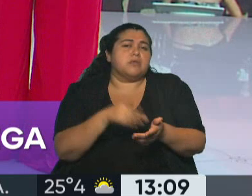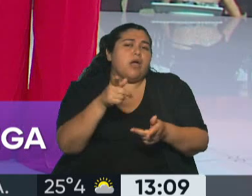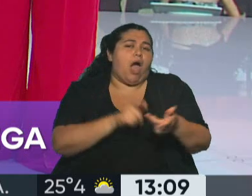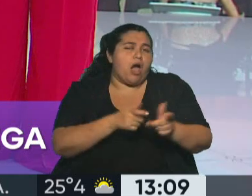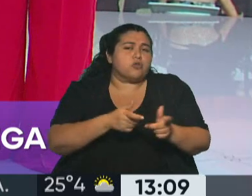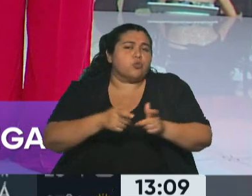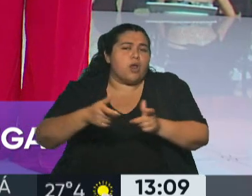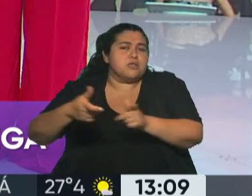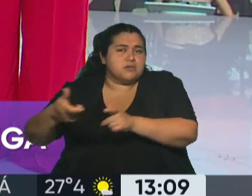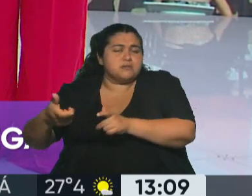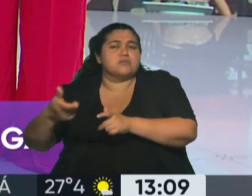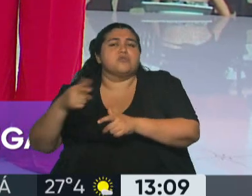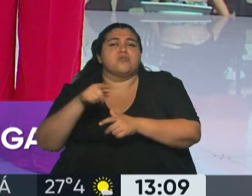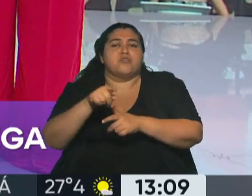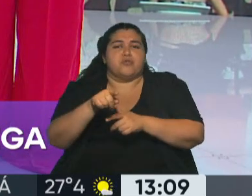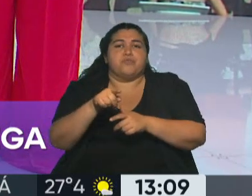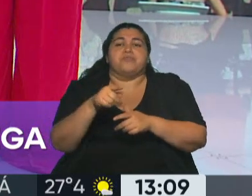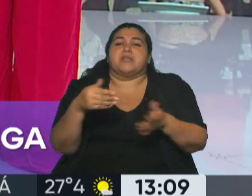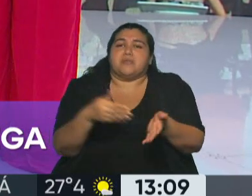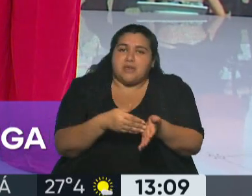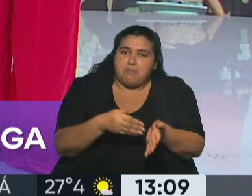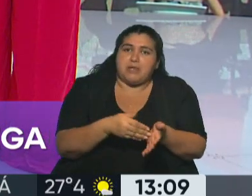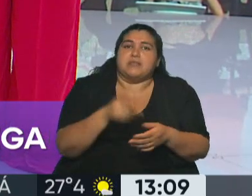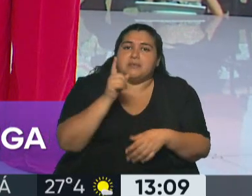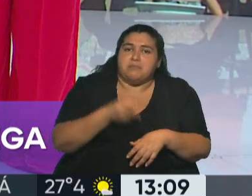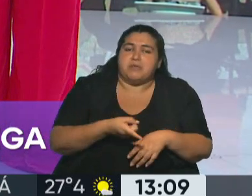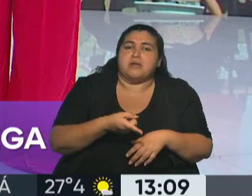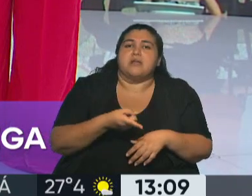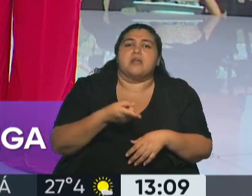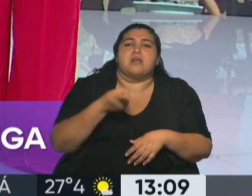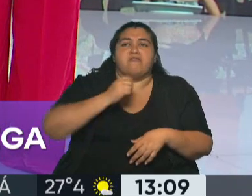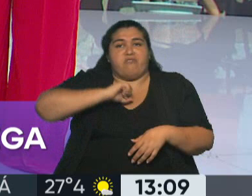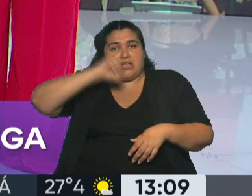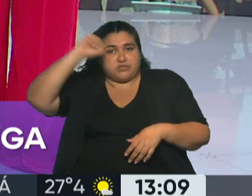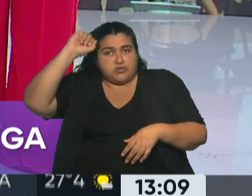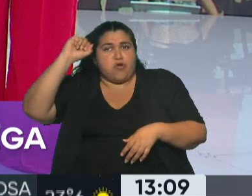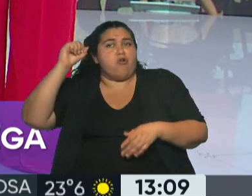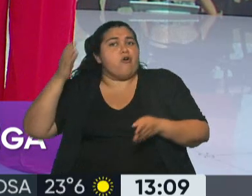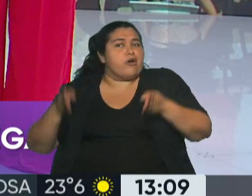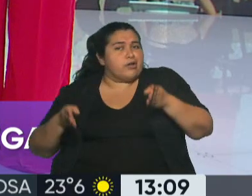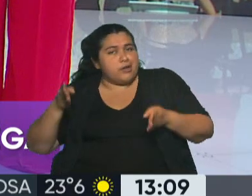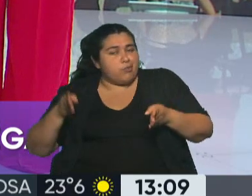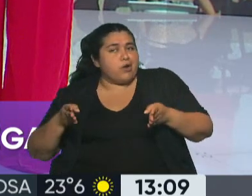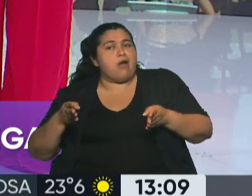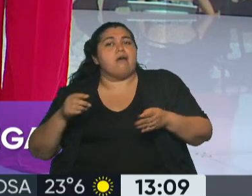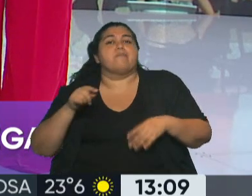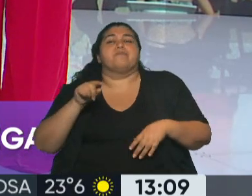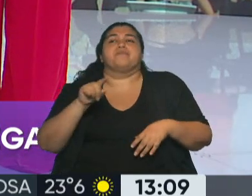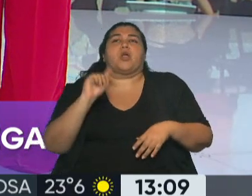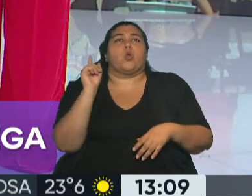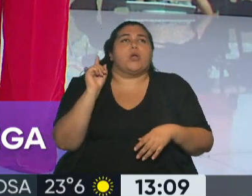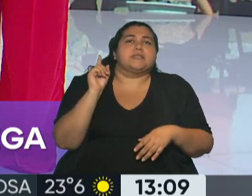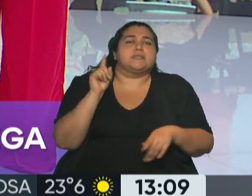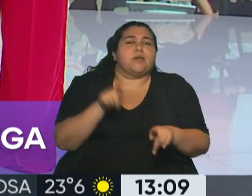medianamente en función de la inflación que existe, y no justamente se toma tampoco